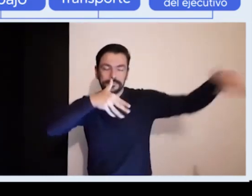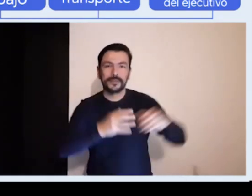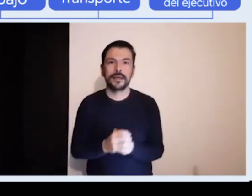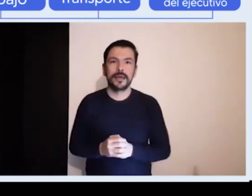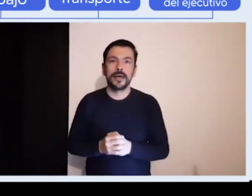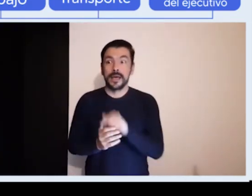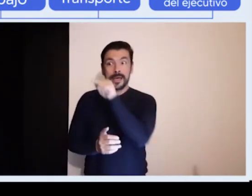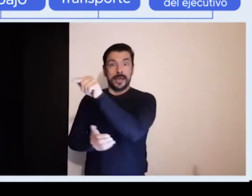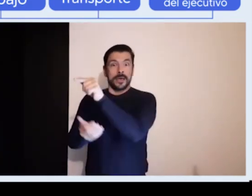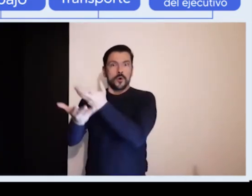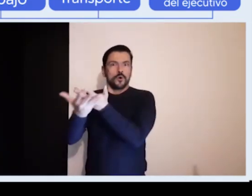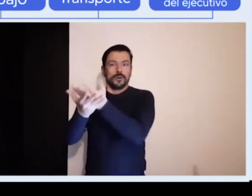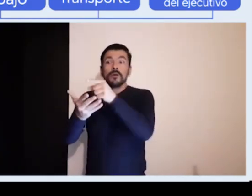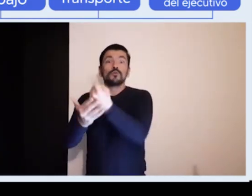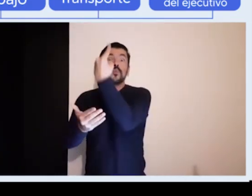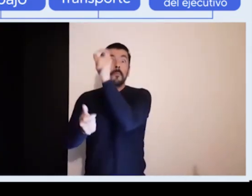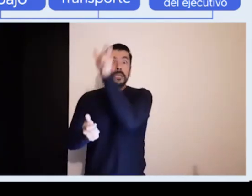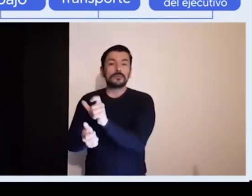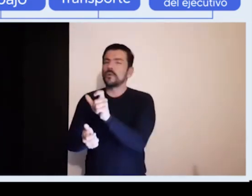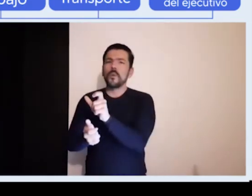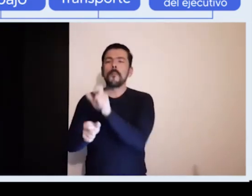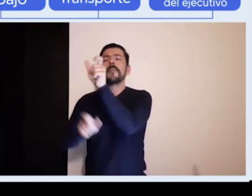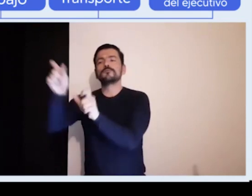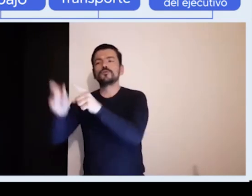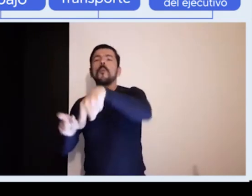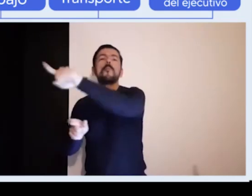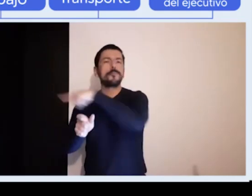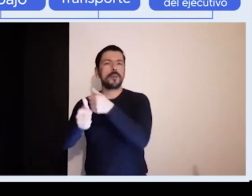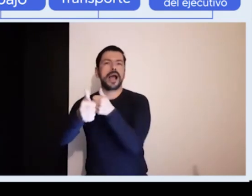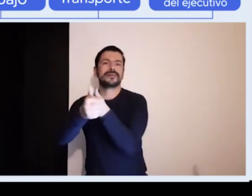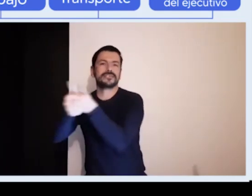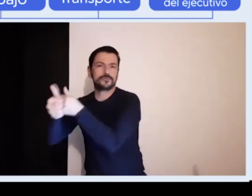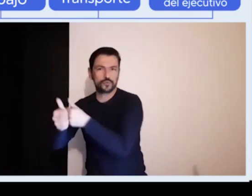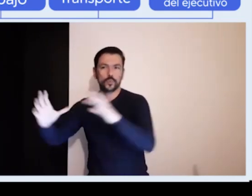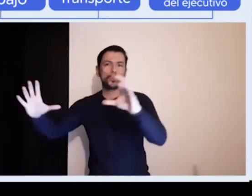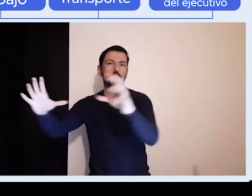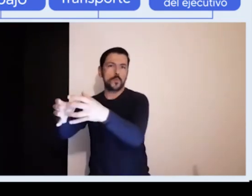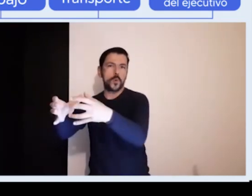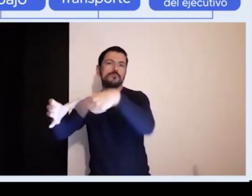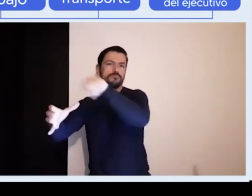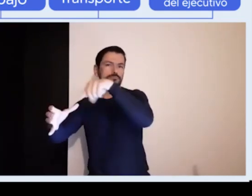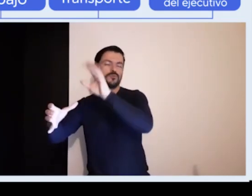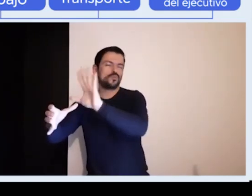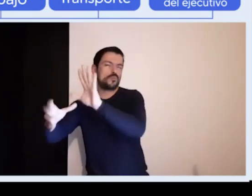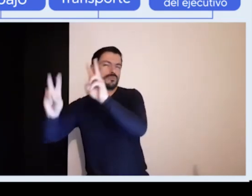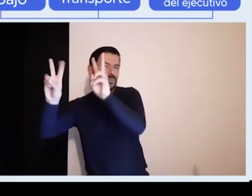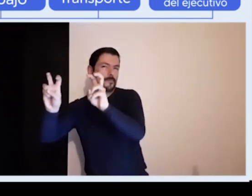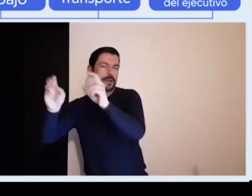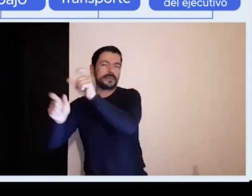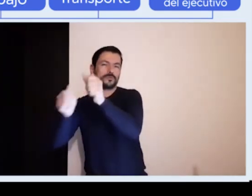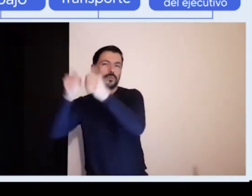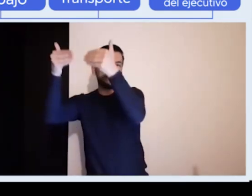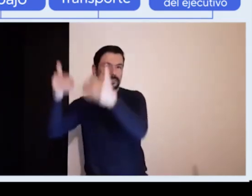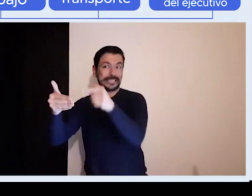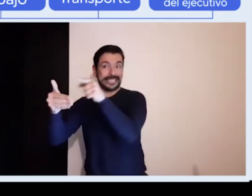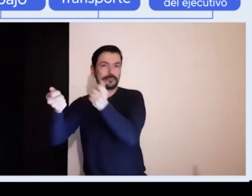Y orienta las acciones del Estado, a través de la Vicepresidencia y los diferentes ministerios, en temas